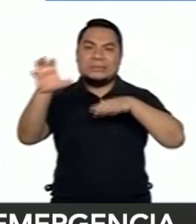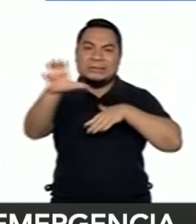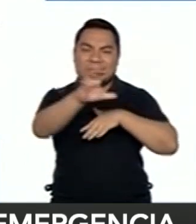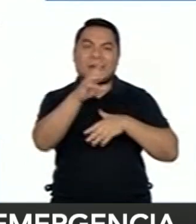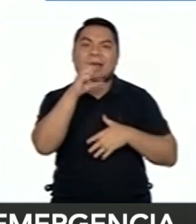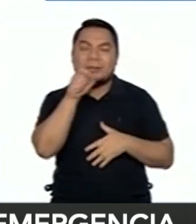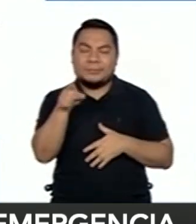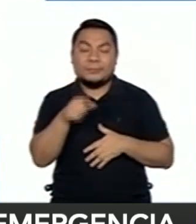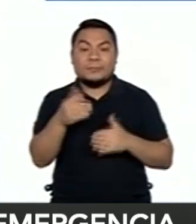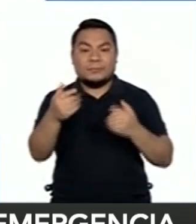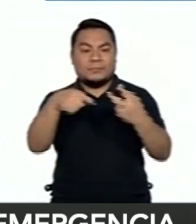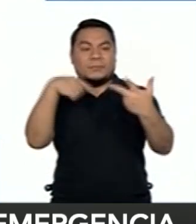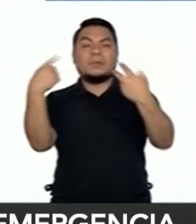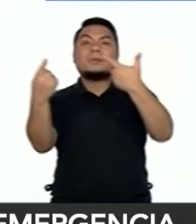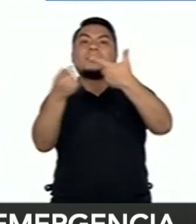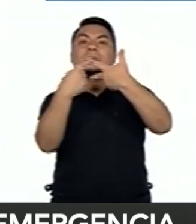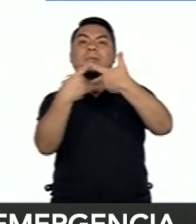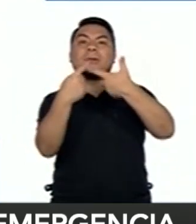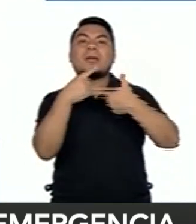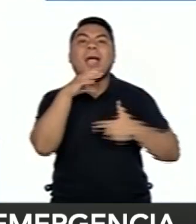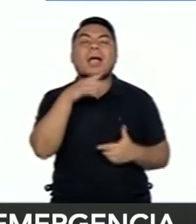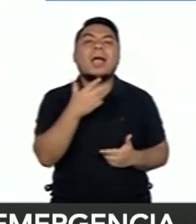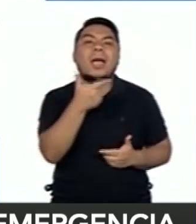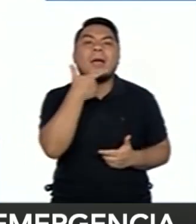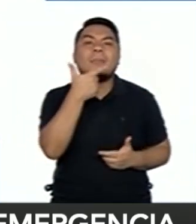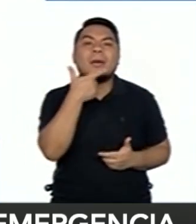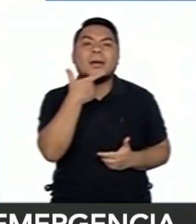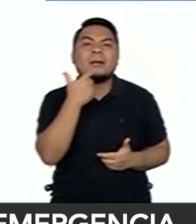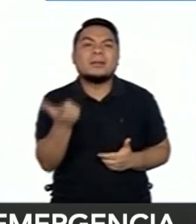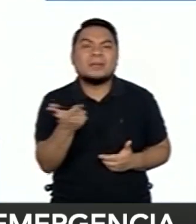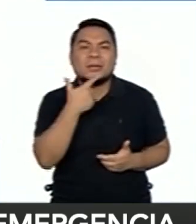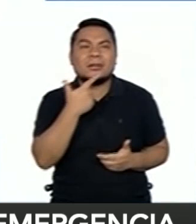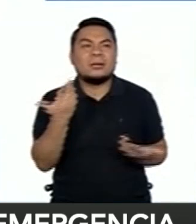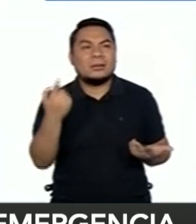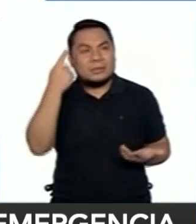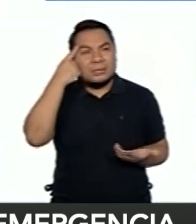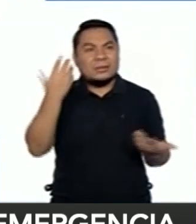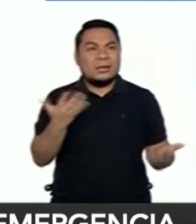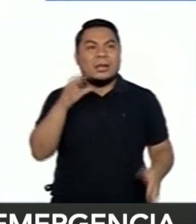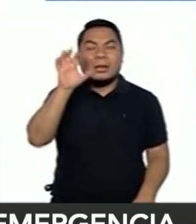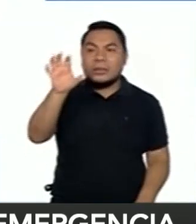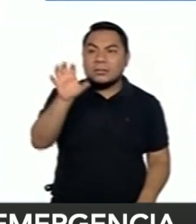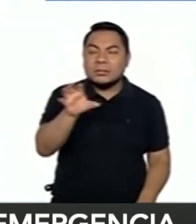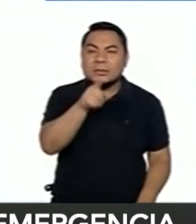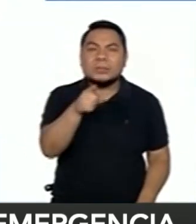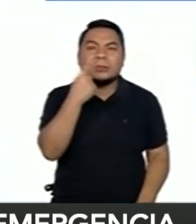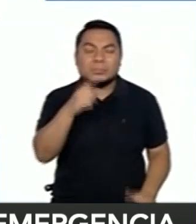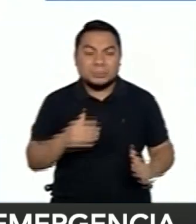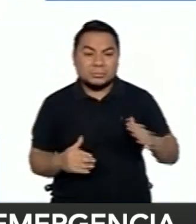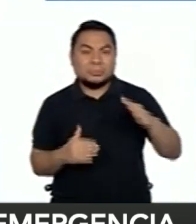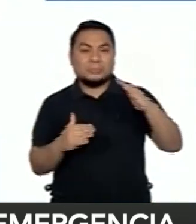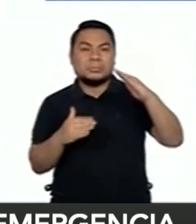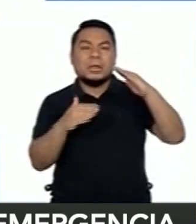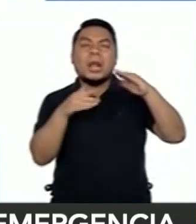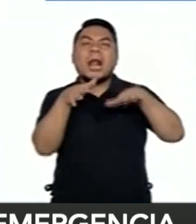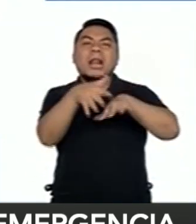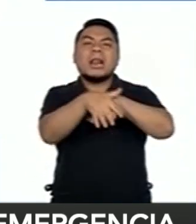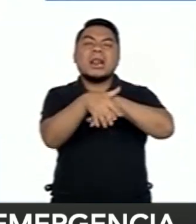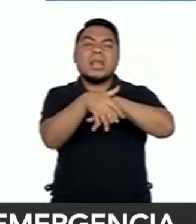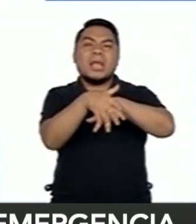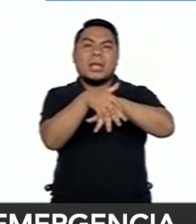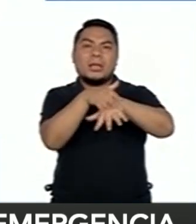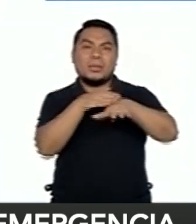Luego tenemos en amarillo, las regiones donde o está casi estacionario, o tiene un crecimiento pero lento.